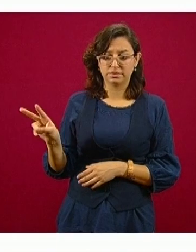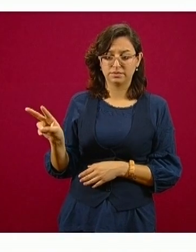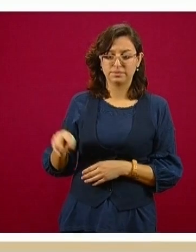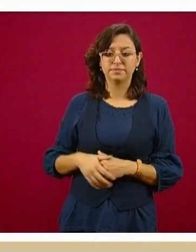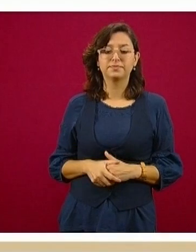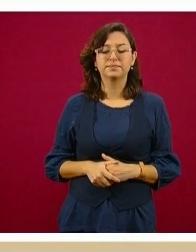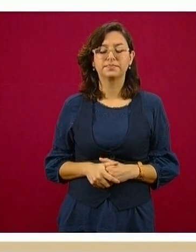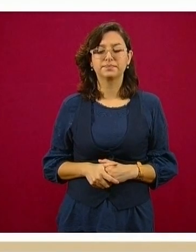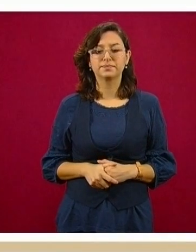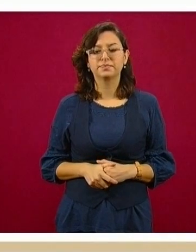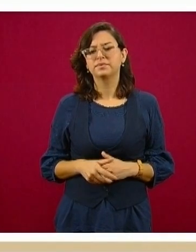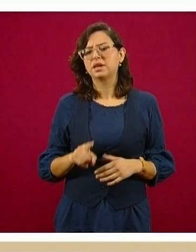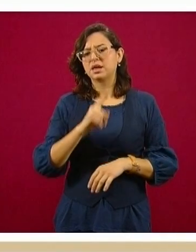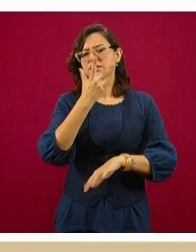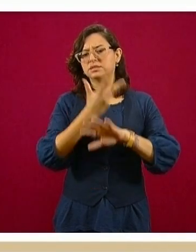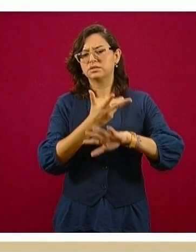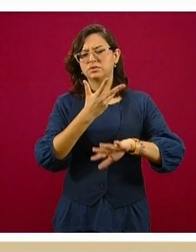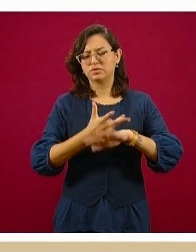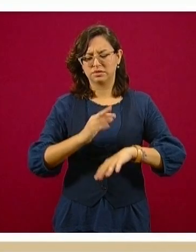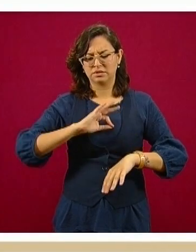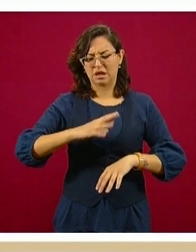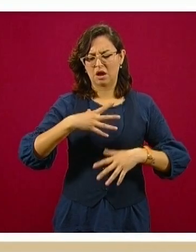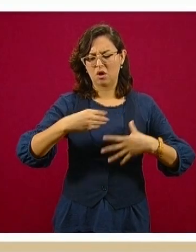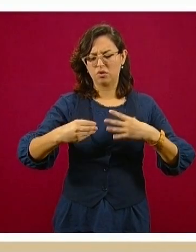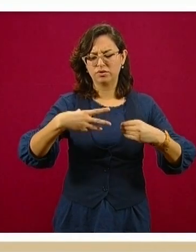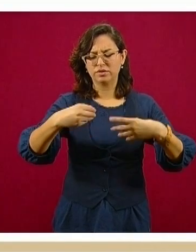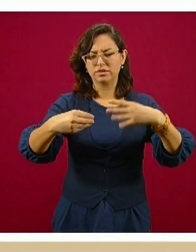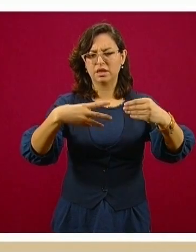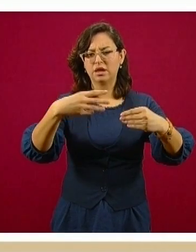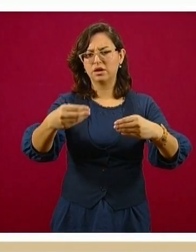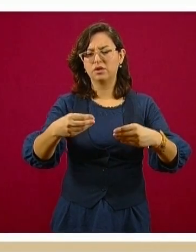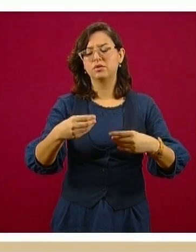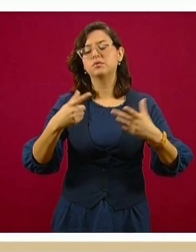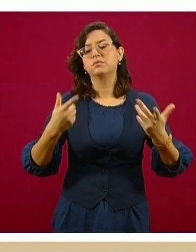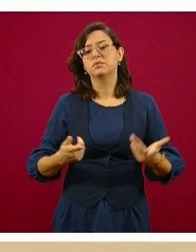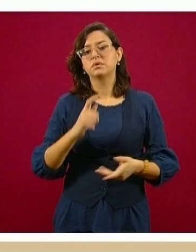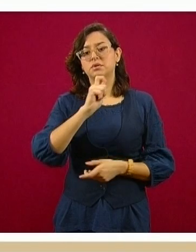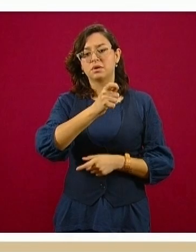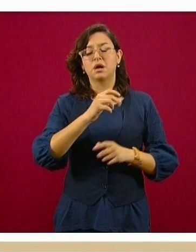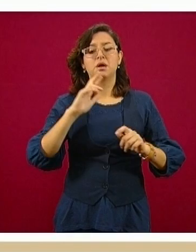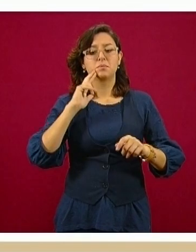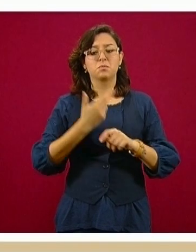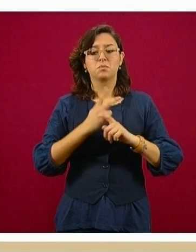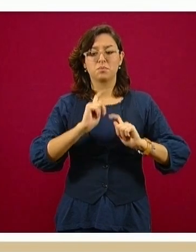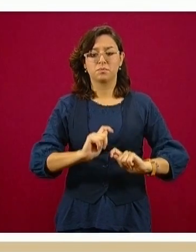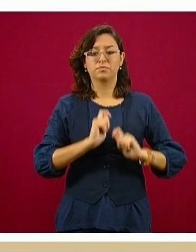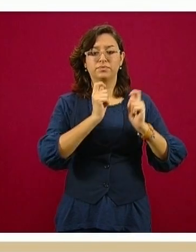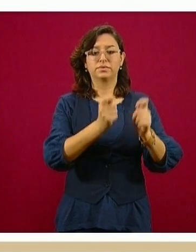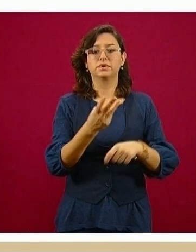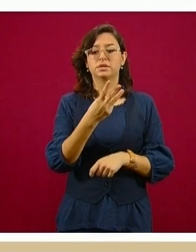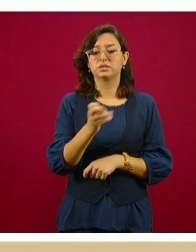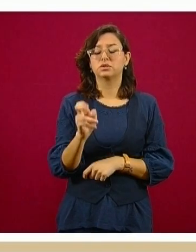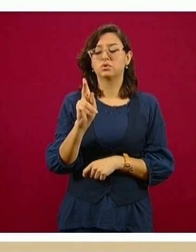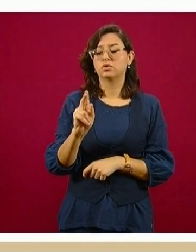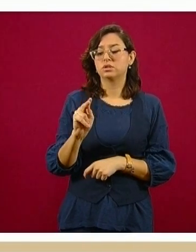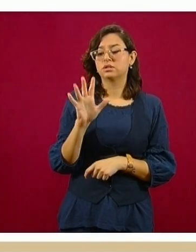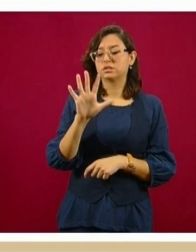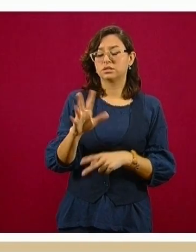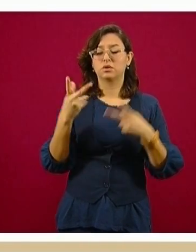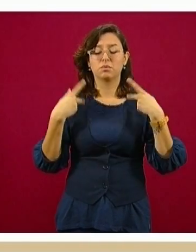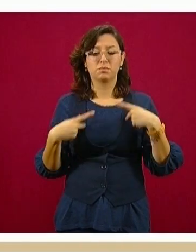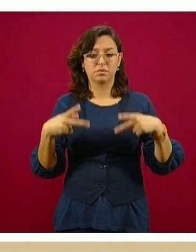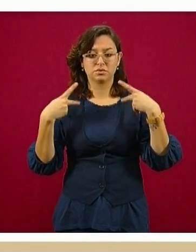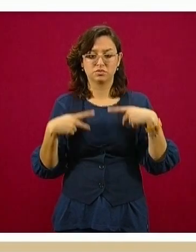en Estados Unidos. A esta fecha, a cargo de los consulados, hay 385 personas en